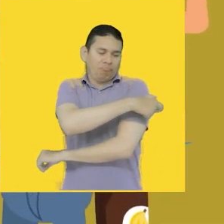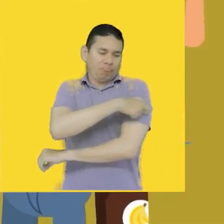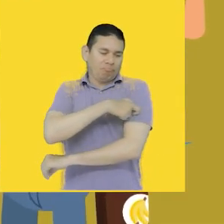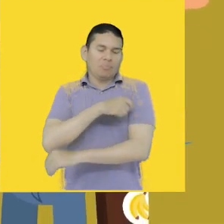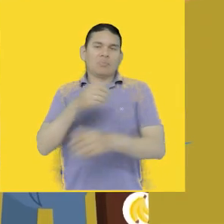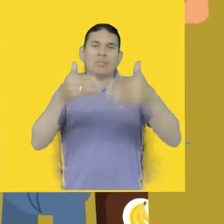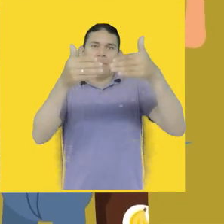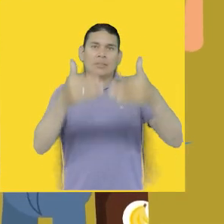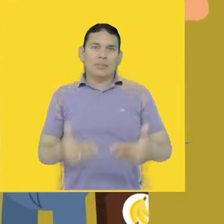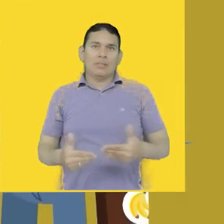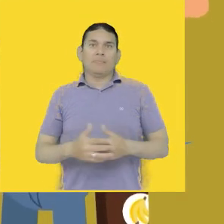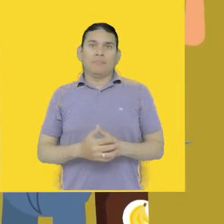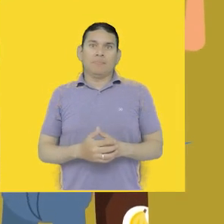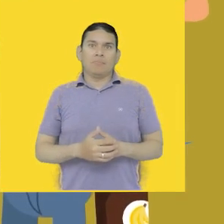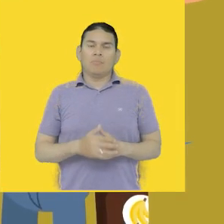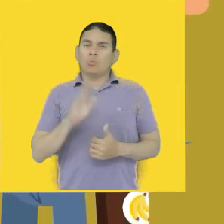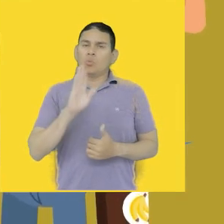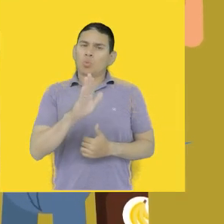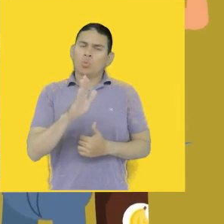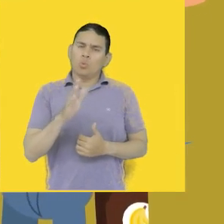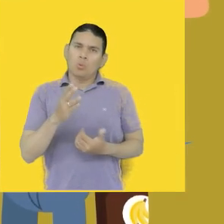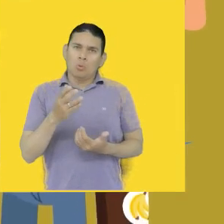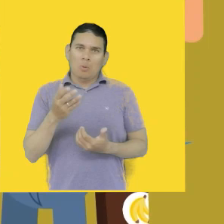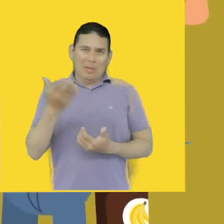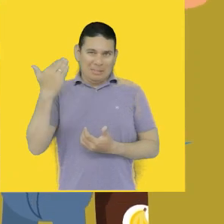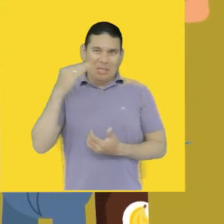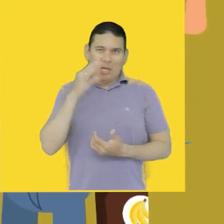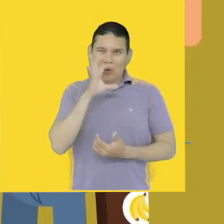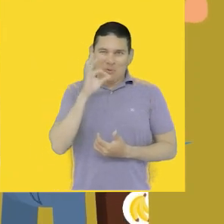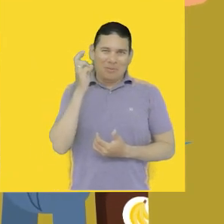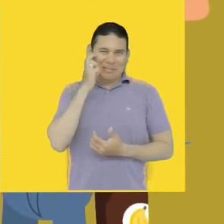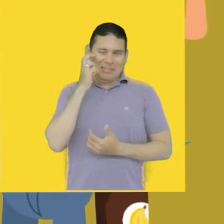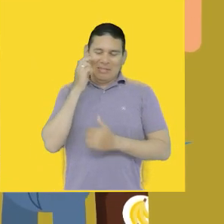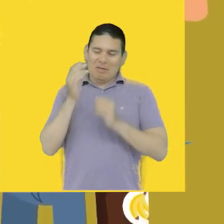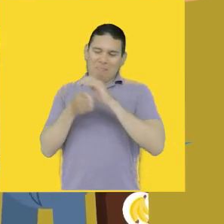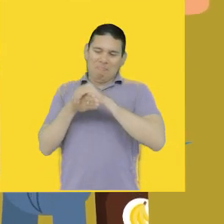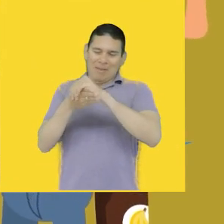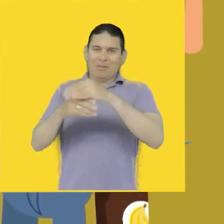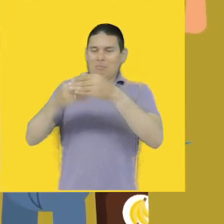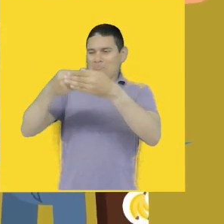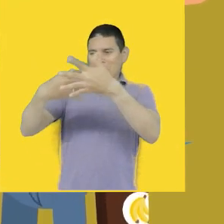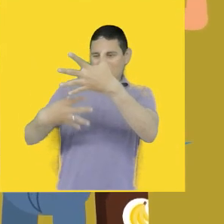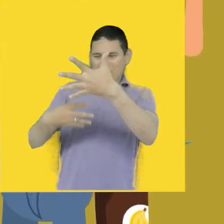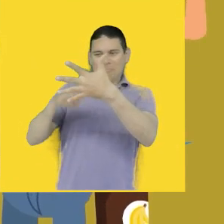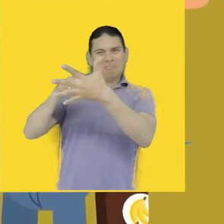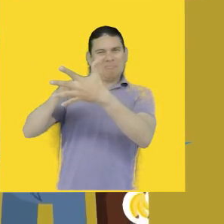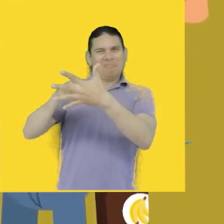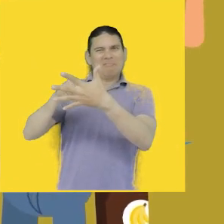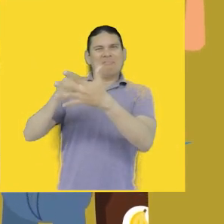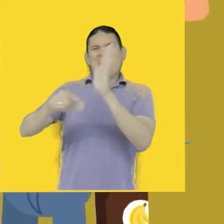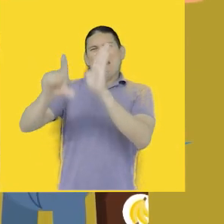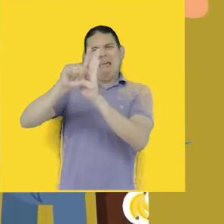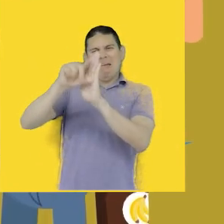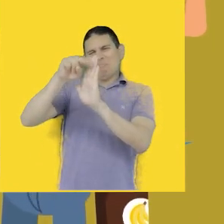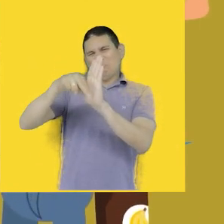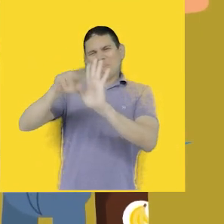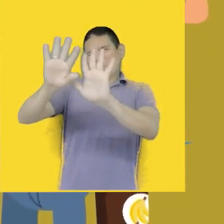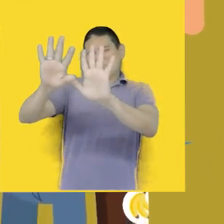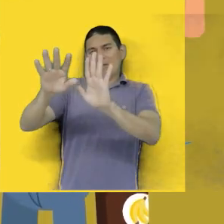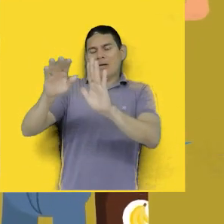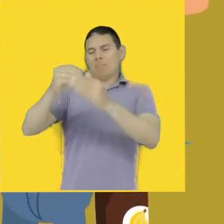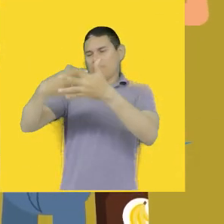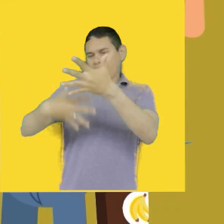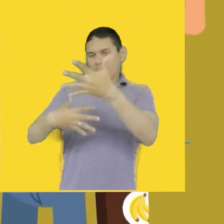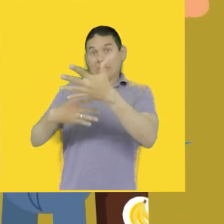Entonces, refiriéndonos a ese método que mencionaba César, que se requiere o que está establecido para hacer política